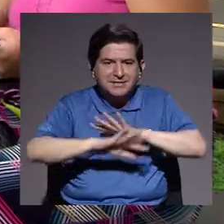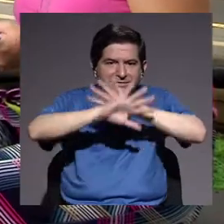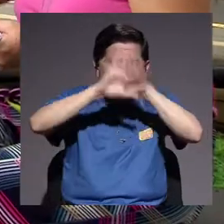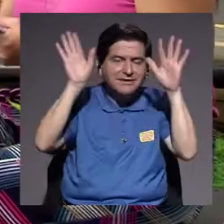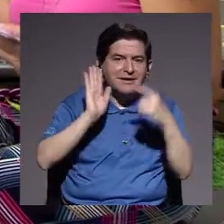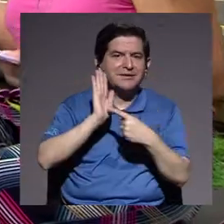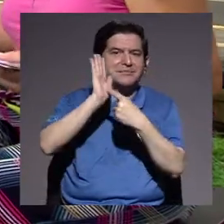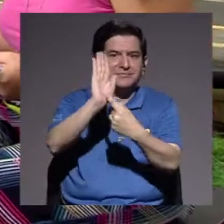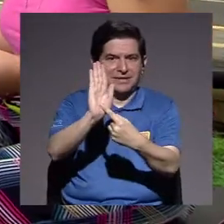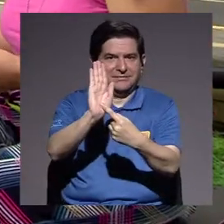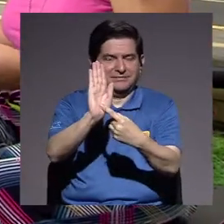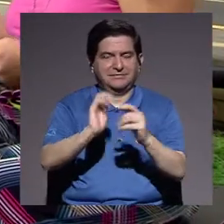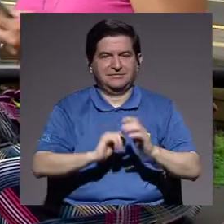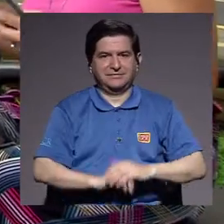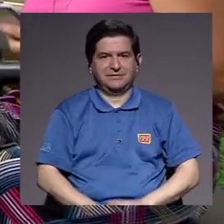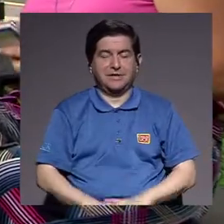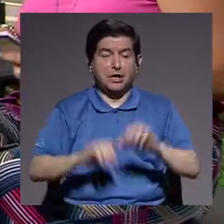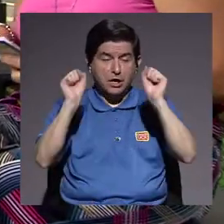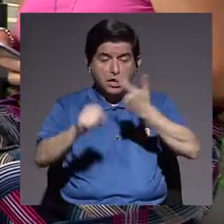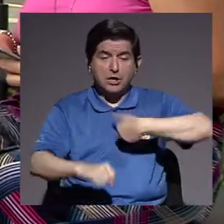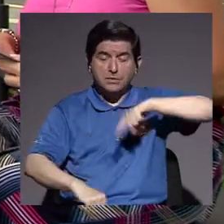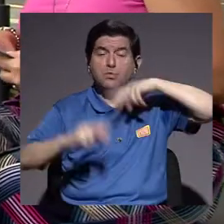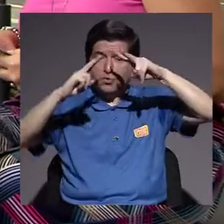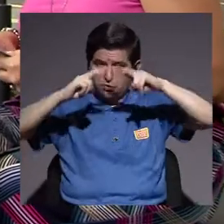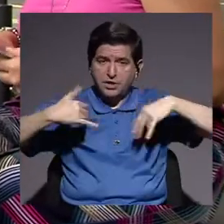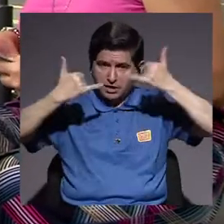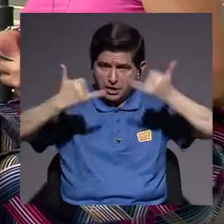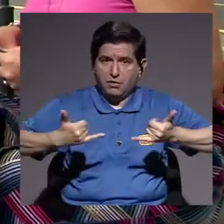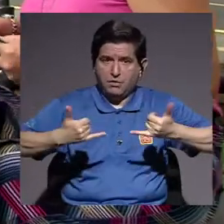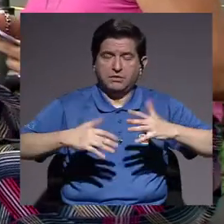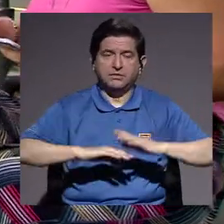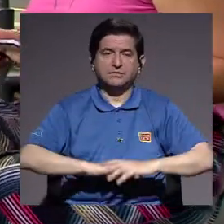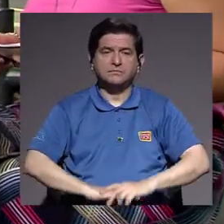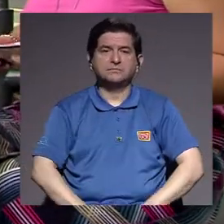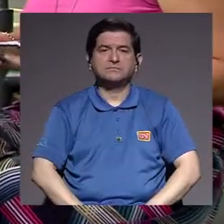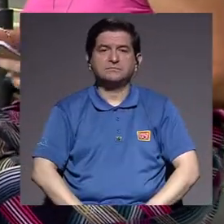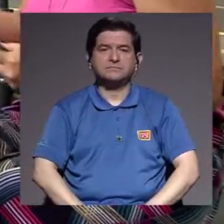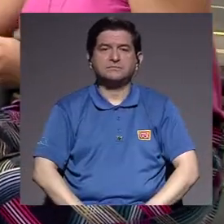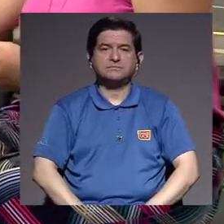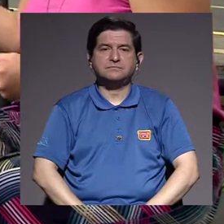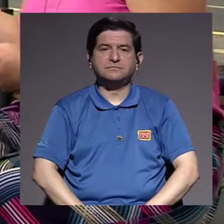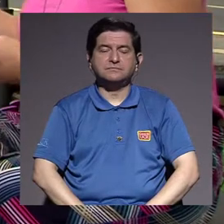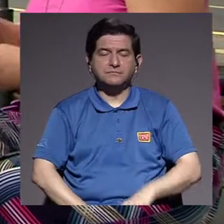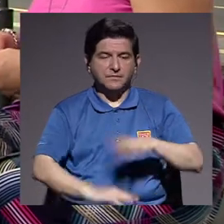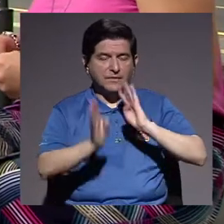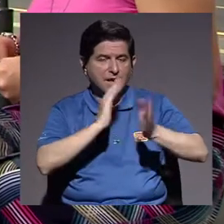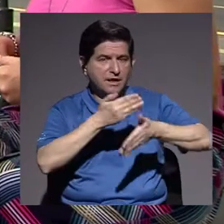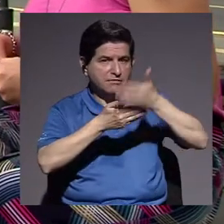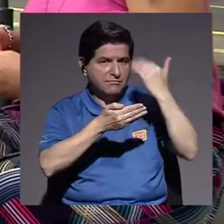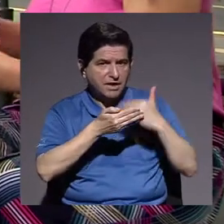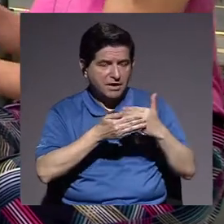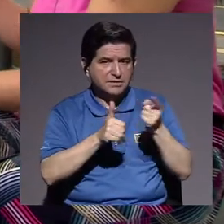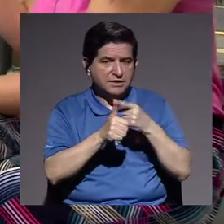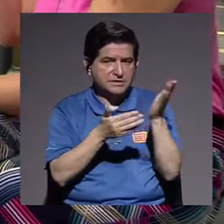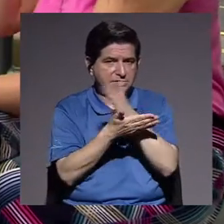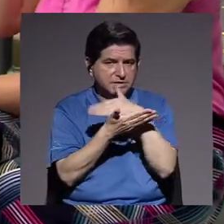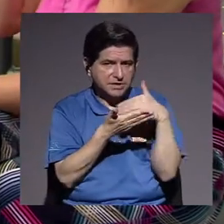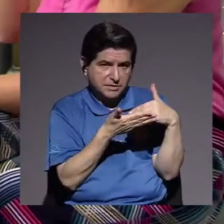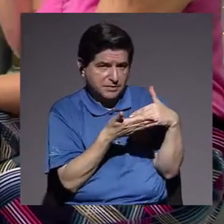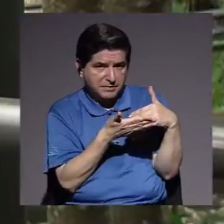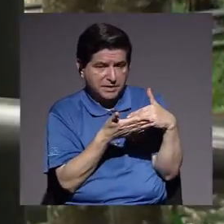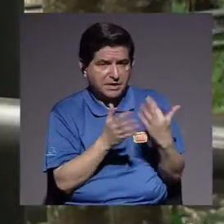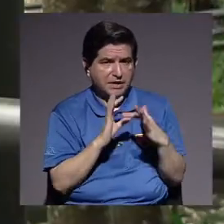más evidentes y que podamos analizar. ¿Verdad? Estábamos conversando en la primera parte